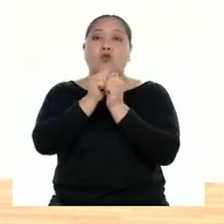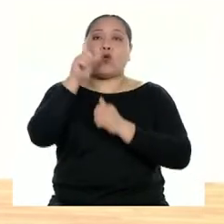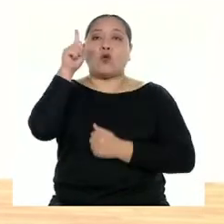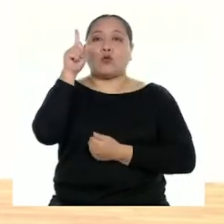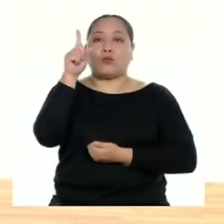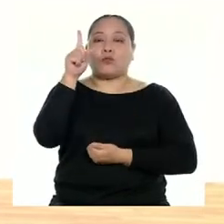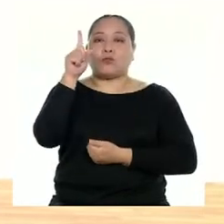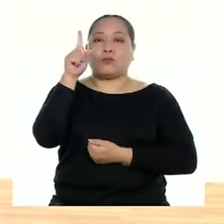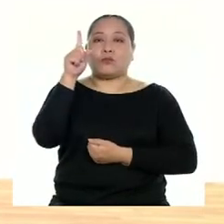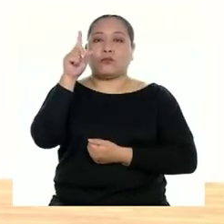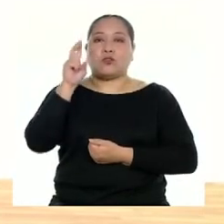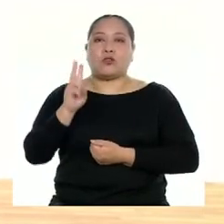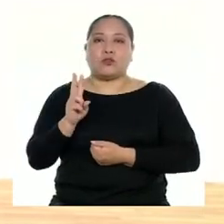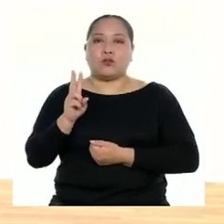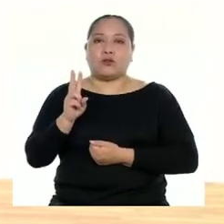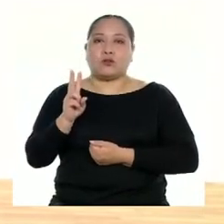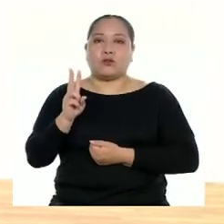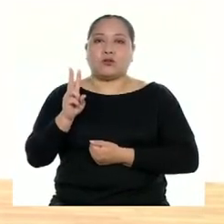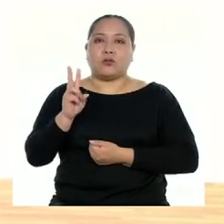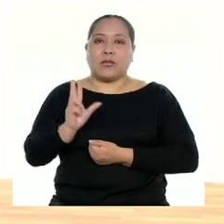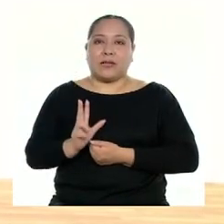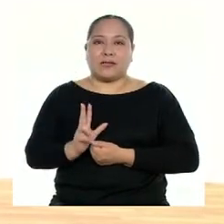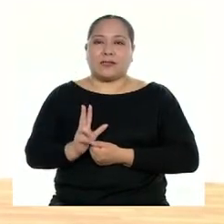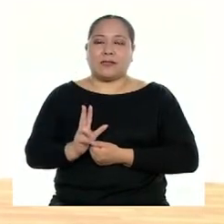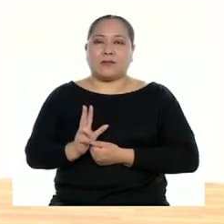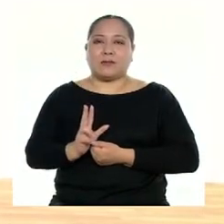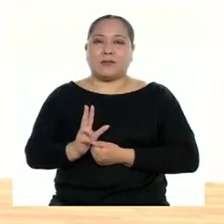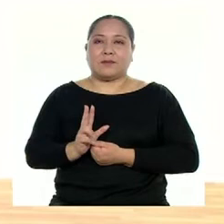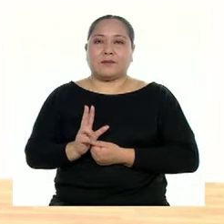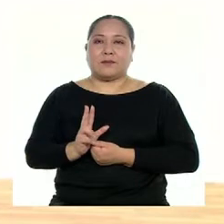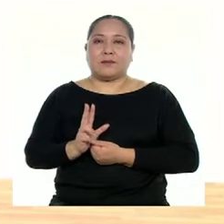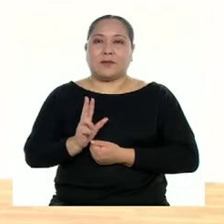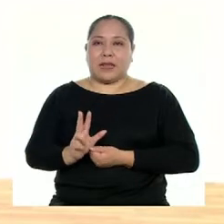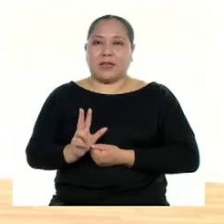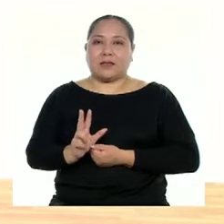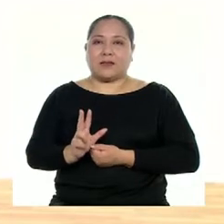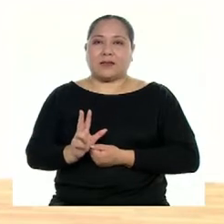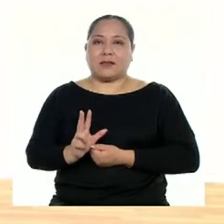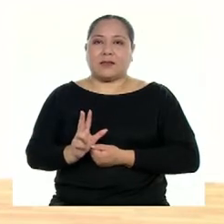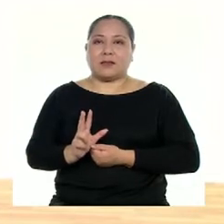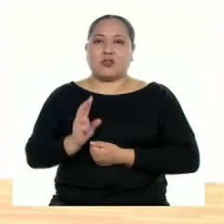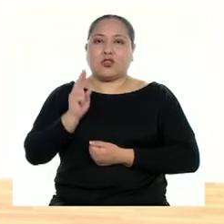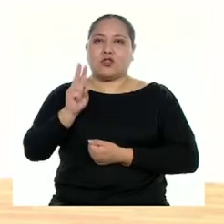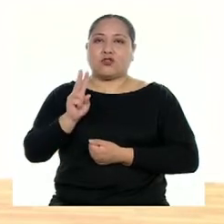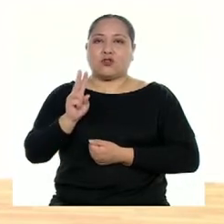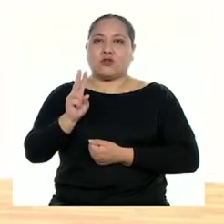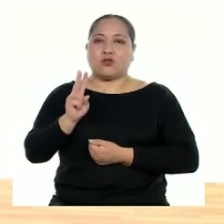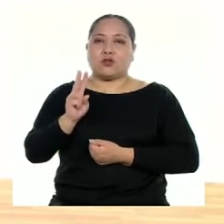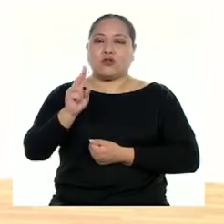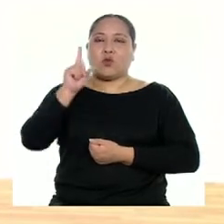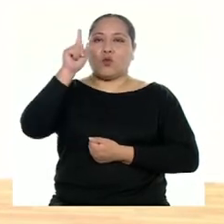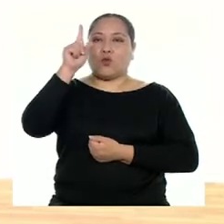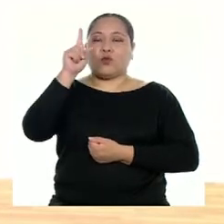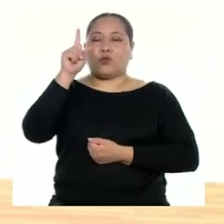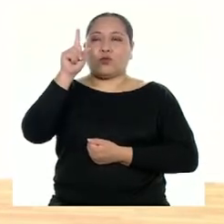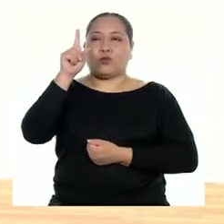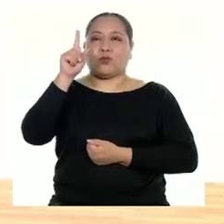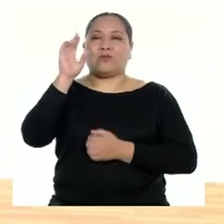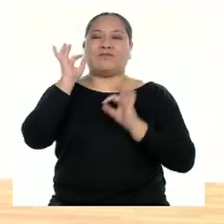Uno, dos, tres. Tres, dos, uno.